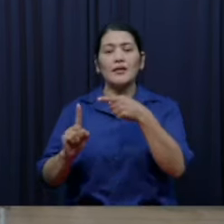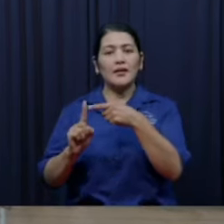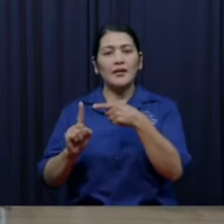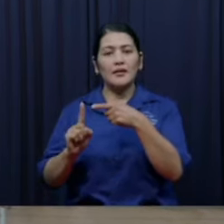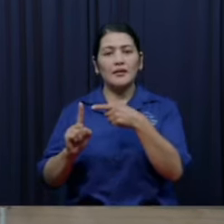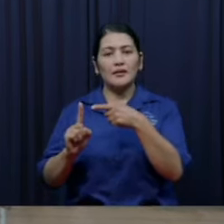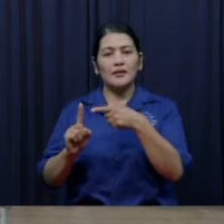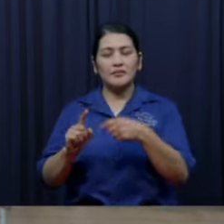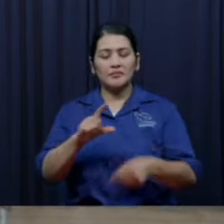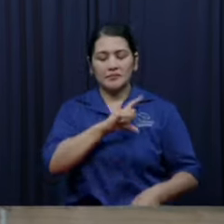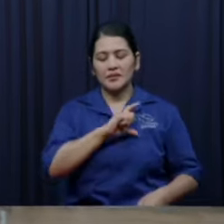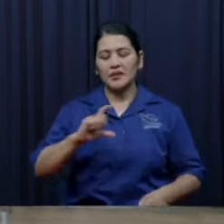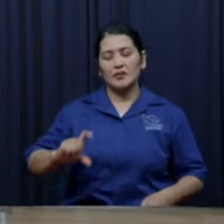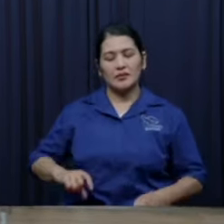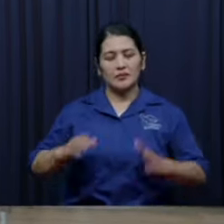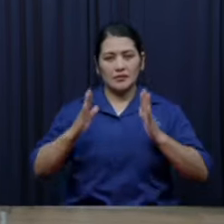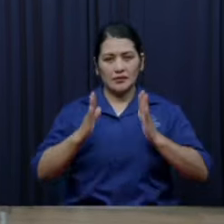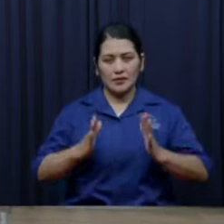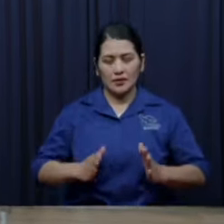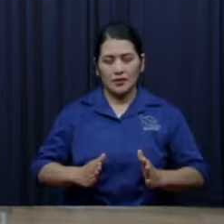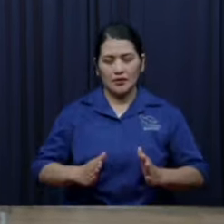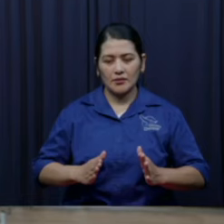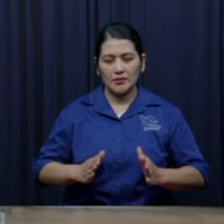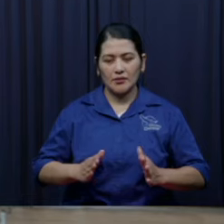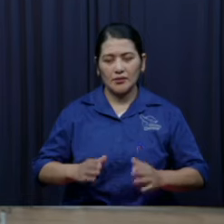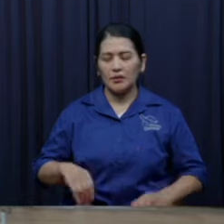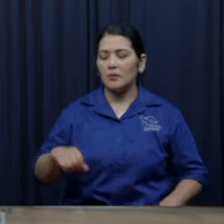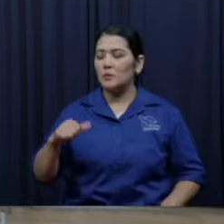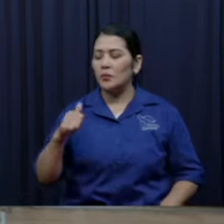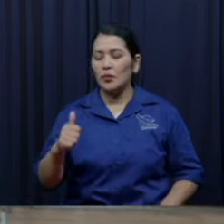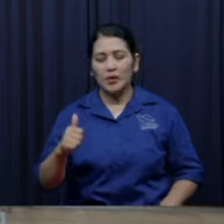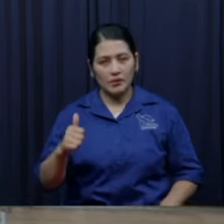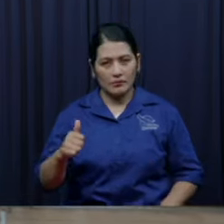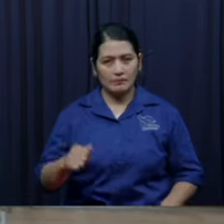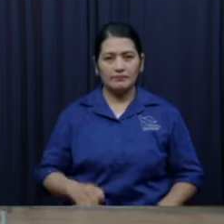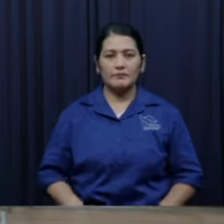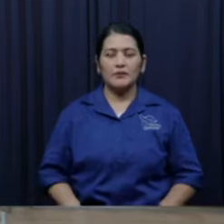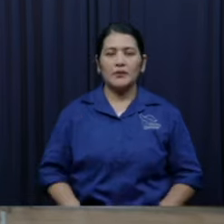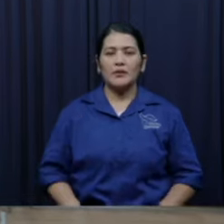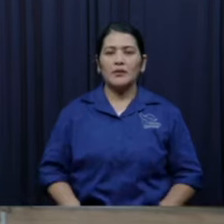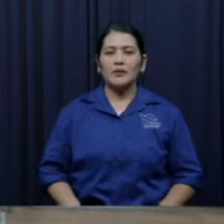cristiano él se portaba bien él se portaba bien era muy inteligente el hermano